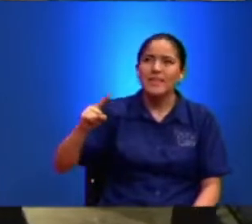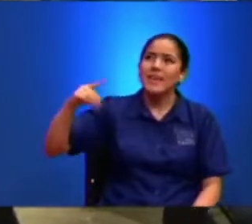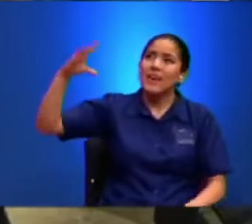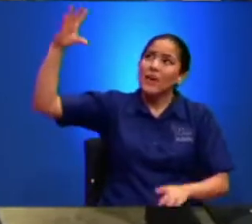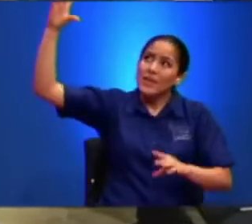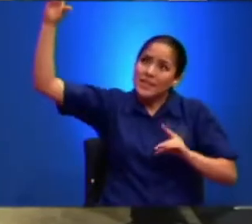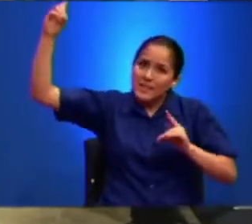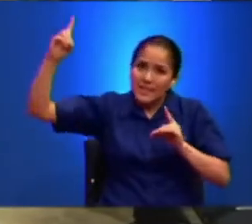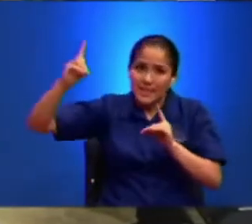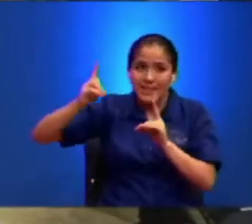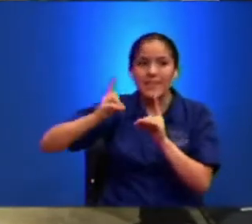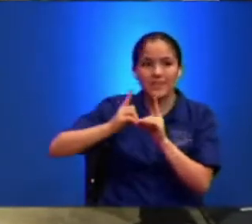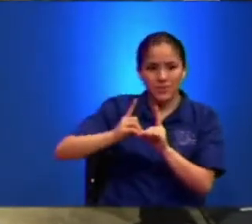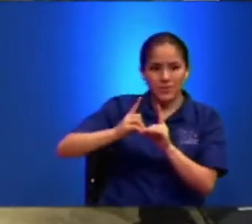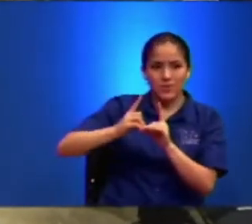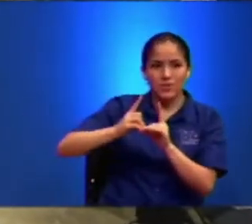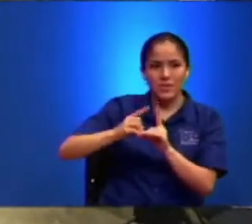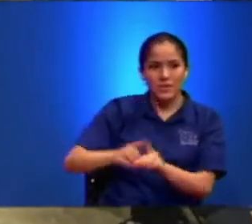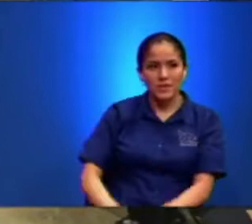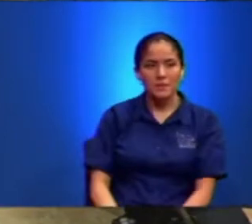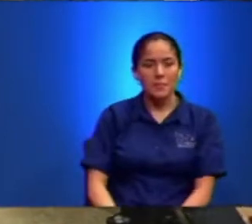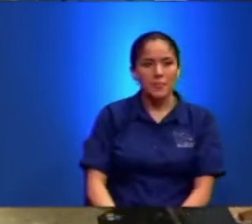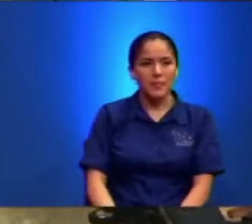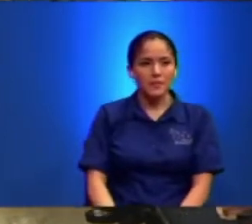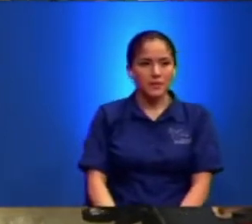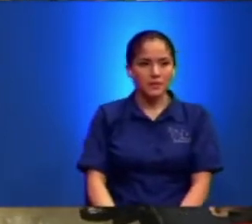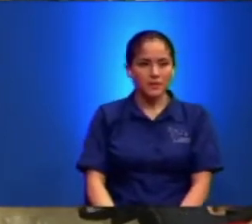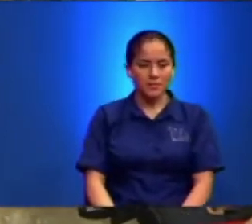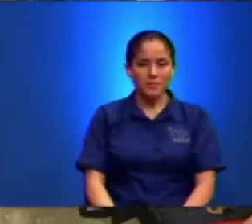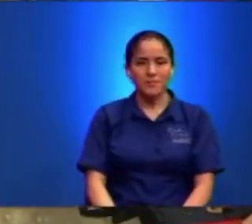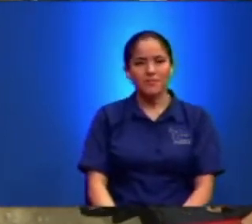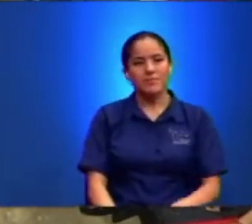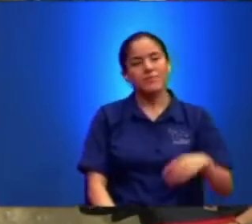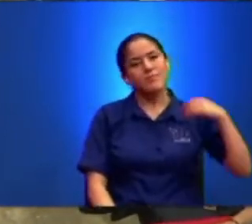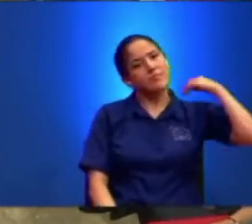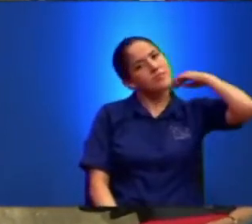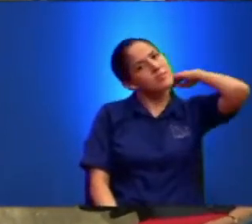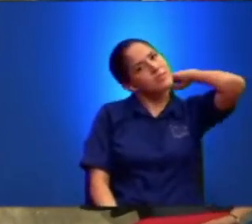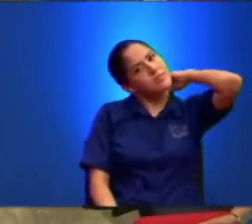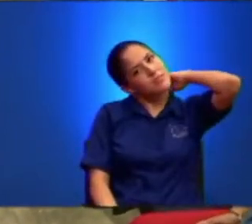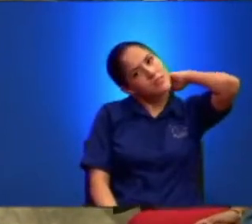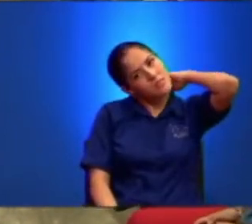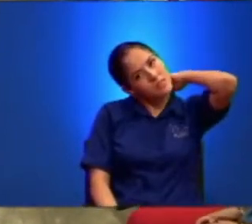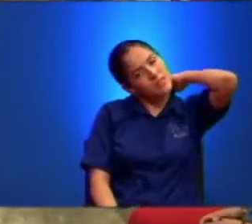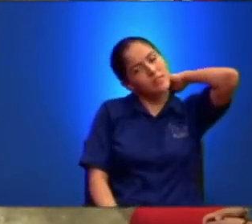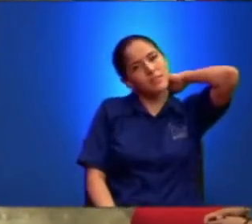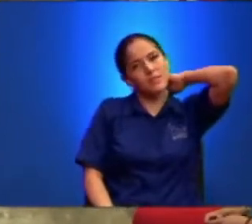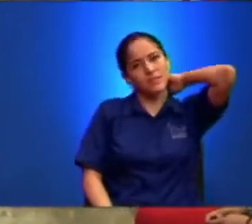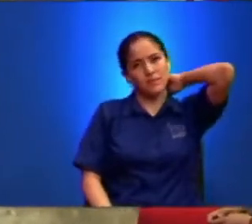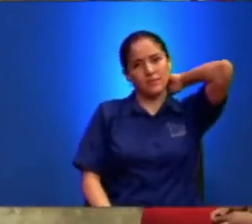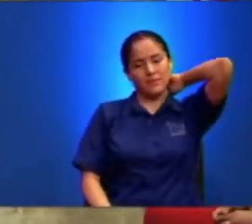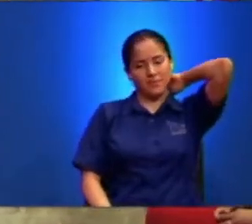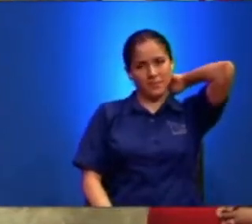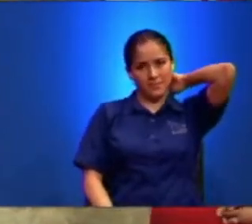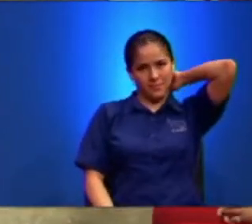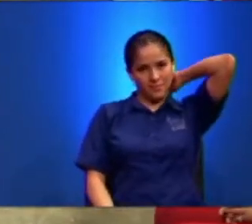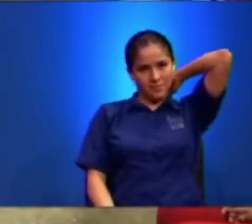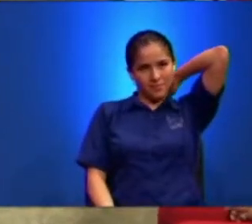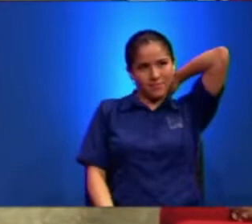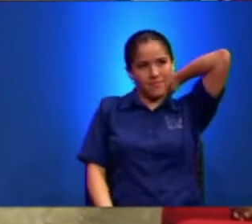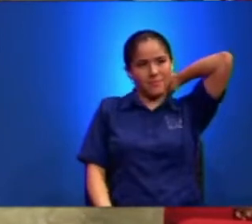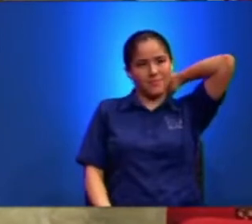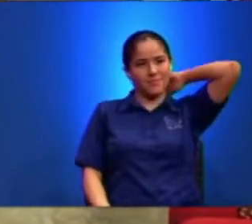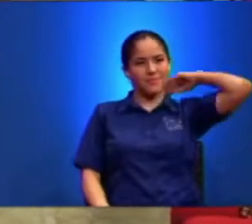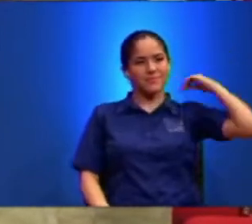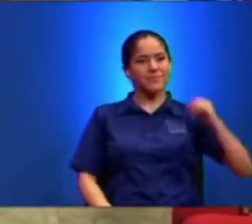Aquí Ya Llegamos Ok Nos Toca Ya Dios Mío Hoy De Tiempo Si Hoy Re Bien Aunque Solo He Pasado La Primera